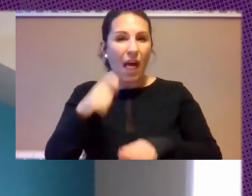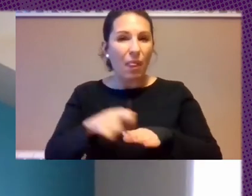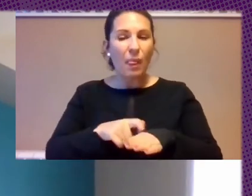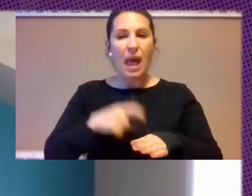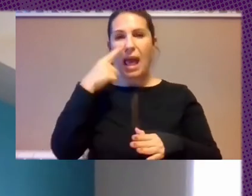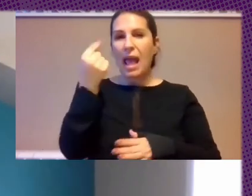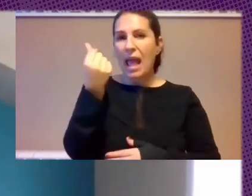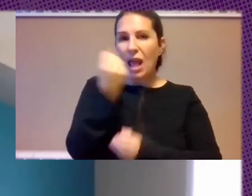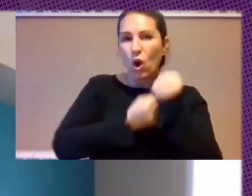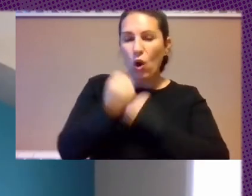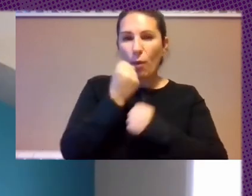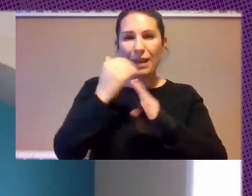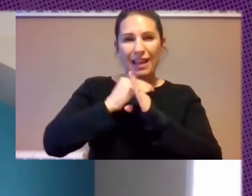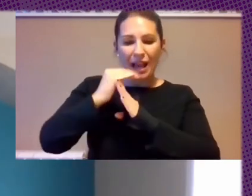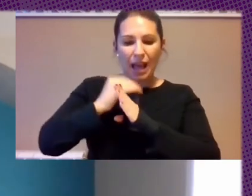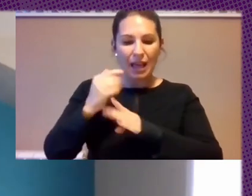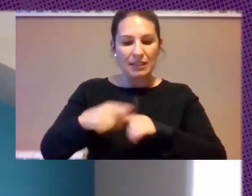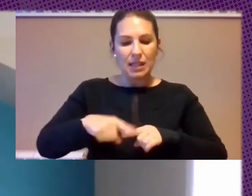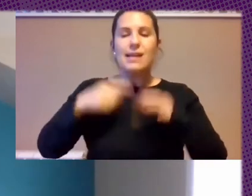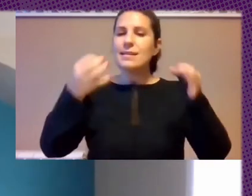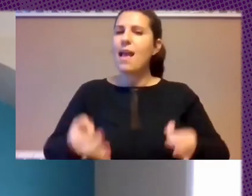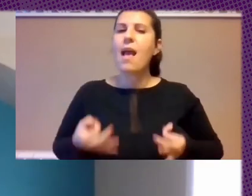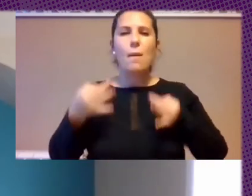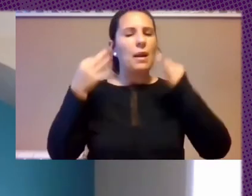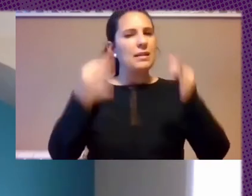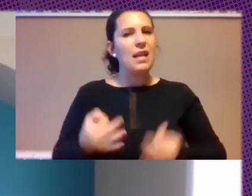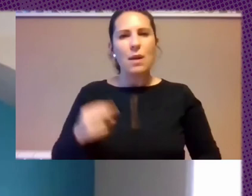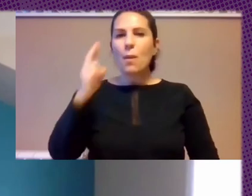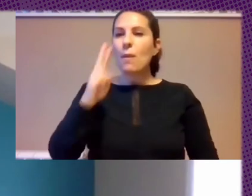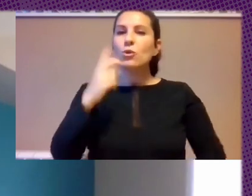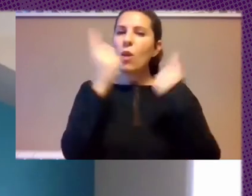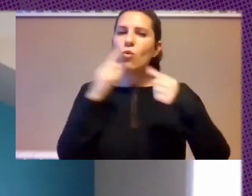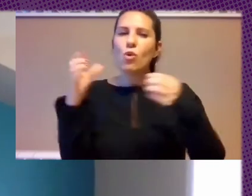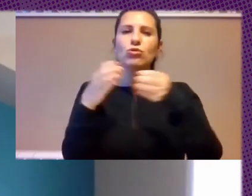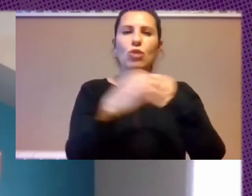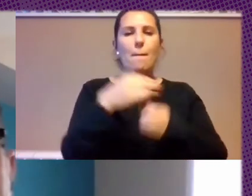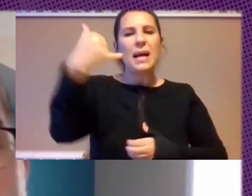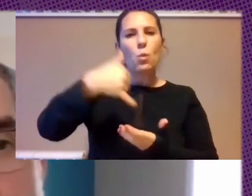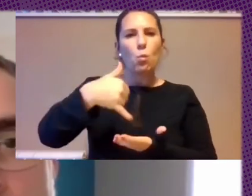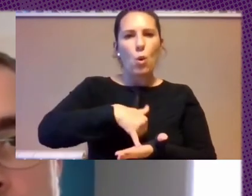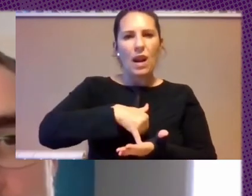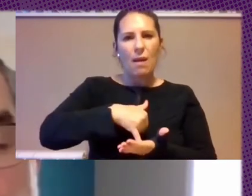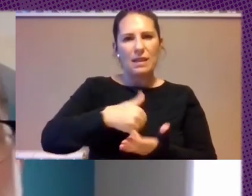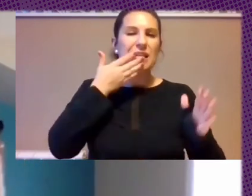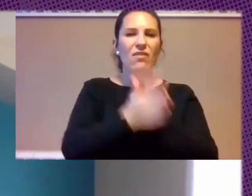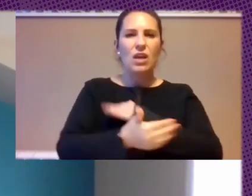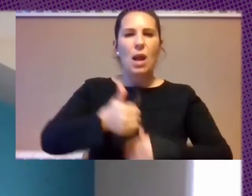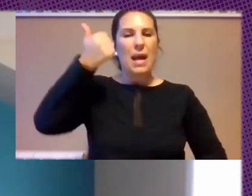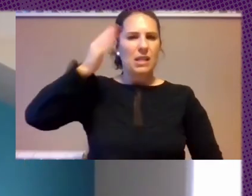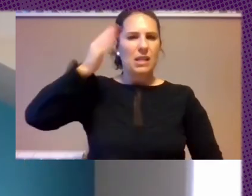Etcétera Siempre Vemos Que Hay Poblaciones Más Muy vulnerables Que Pagan Un Costo Un Precio Más